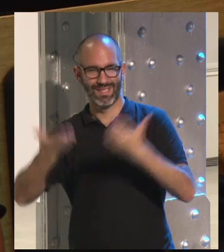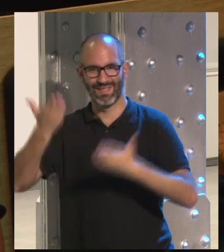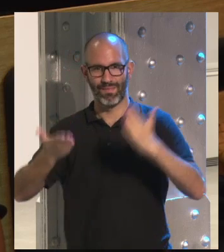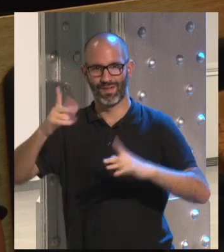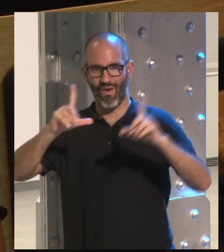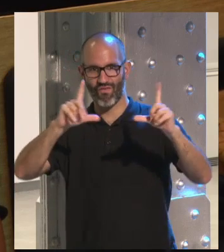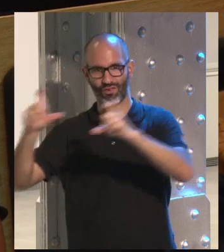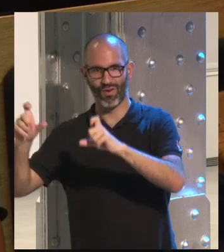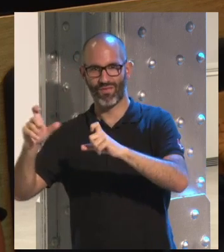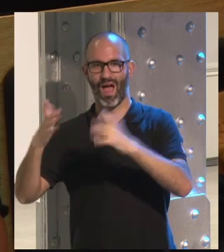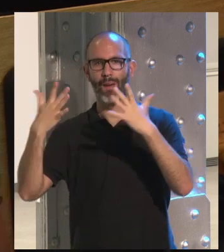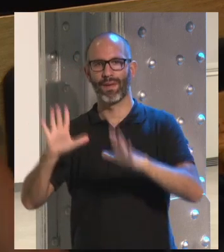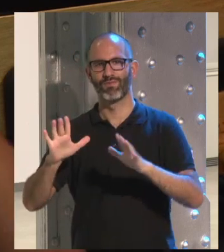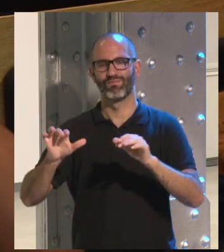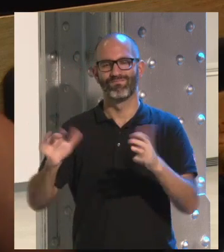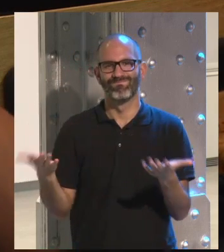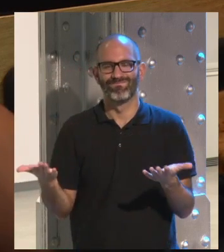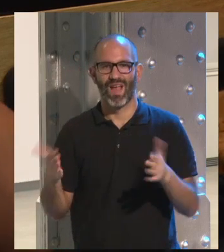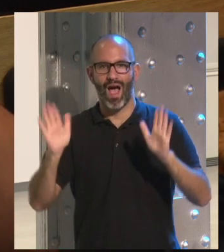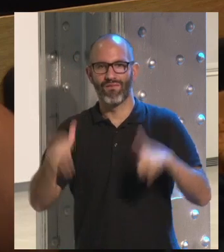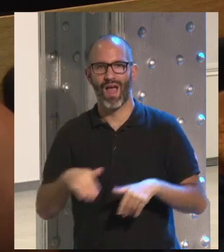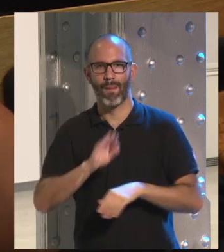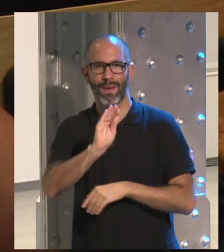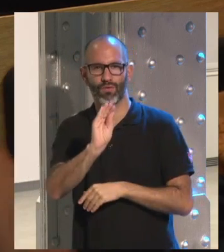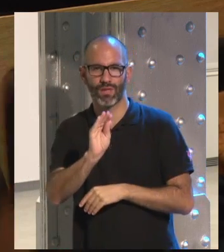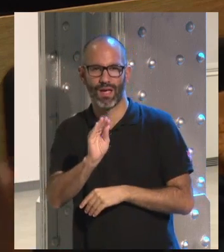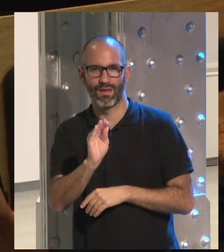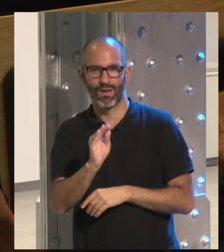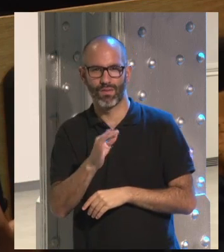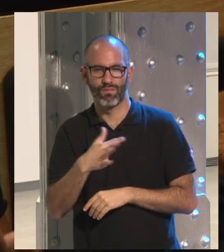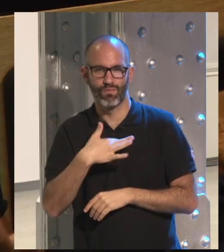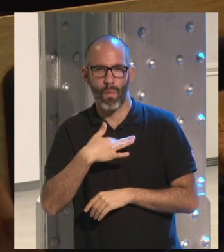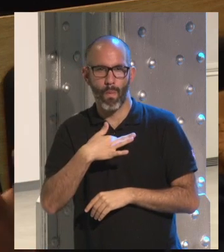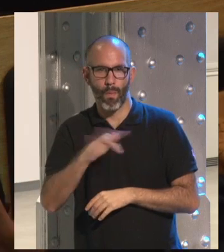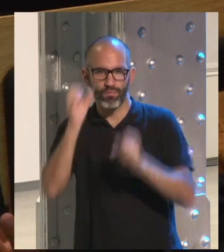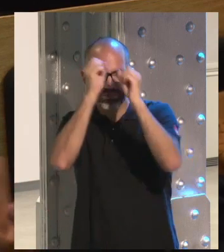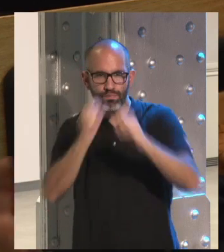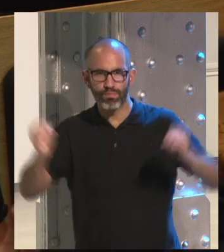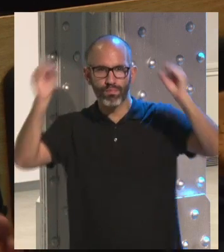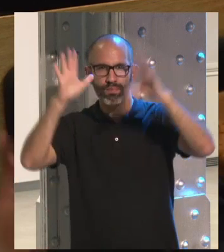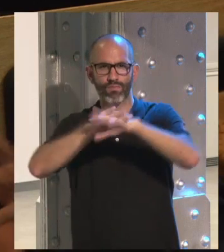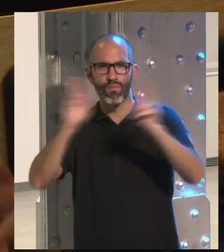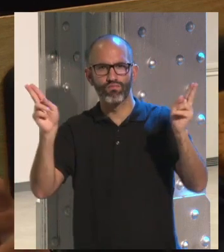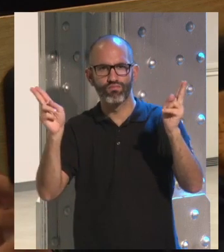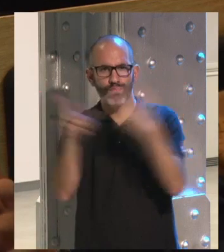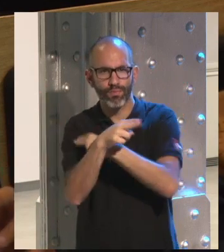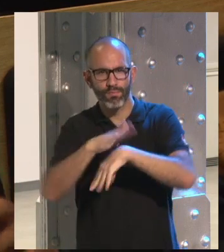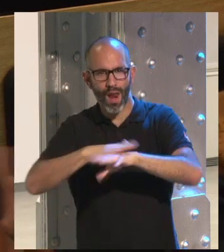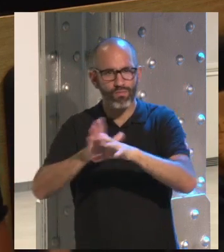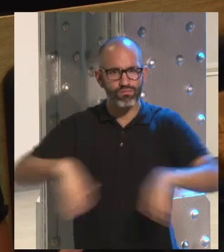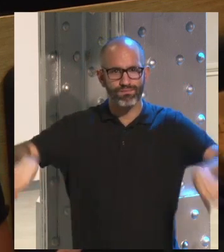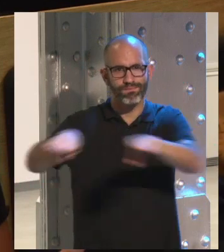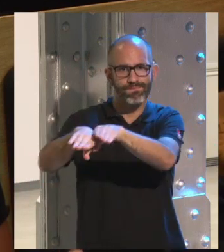pero de alguna forma la pregunta era si cabe concebir una política de privacidad y censura más o menos global